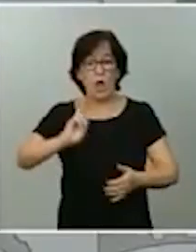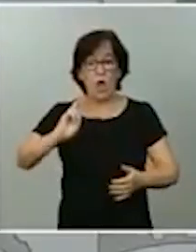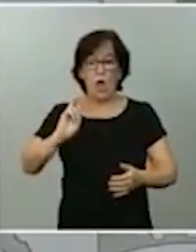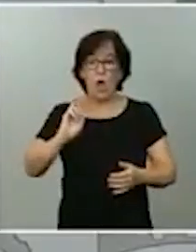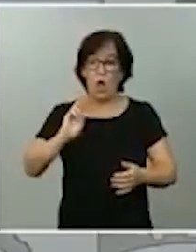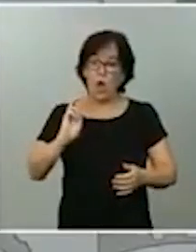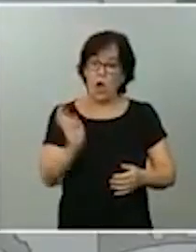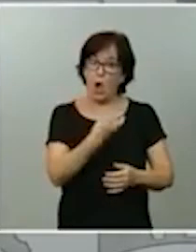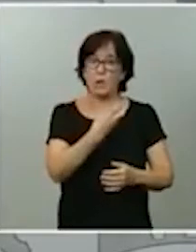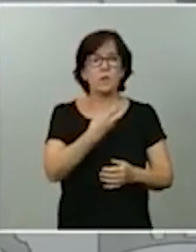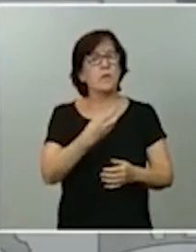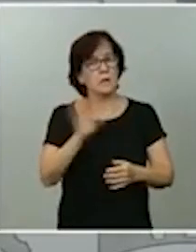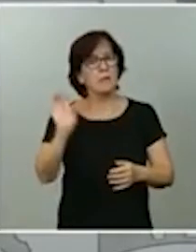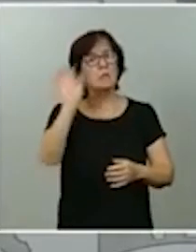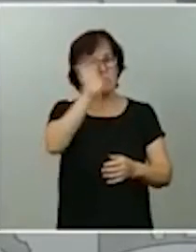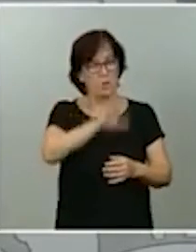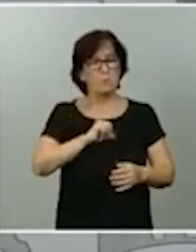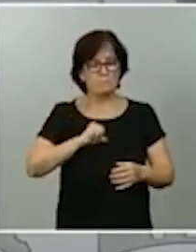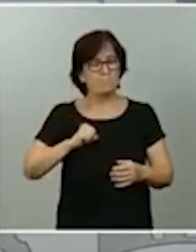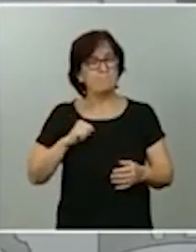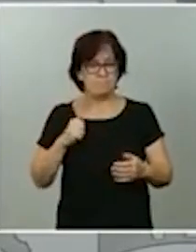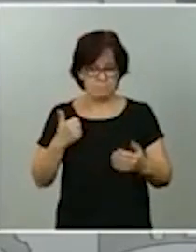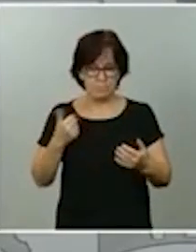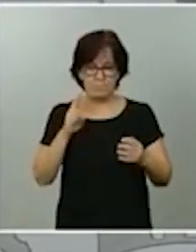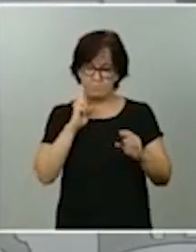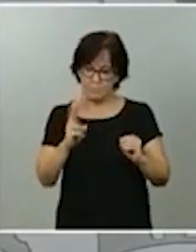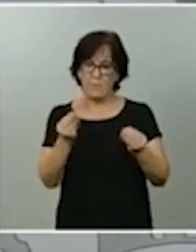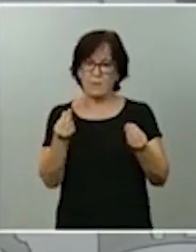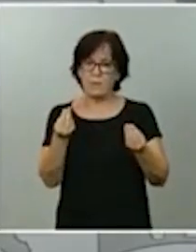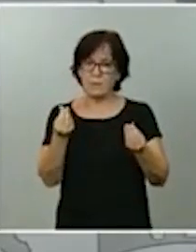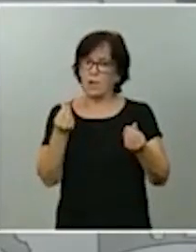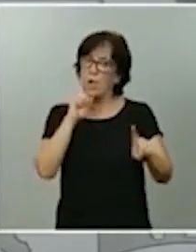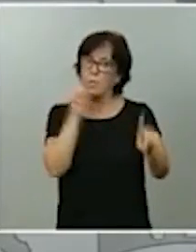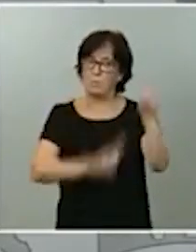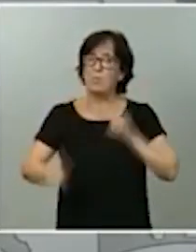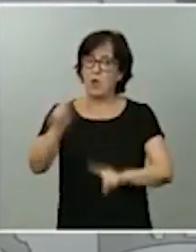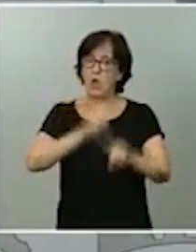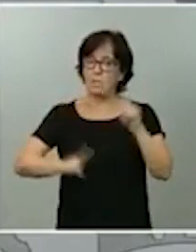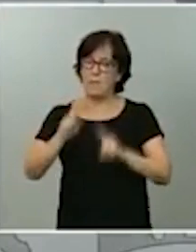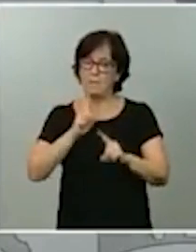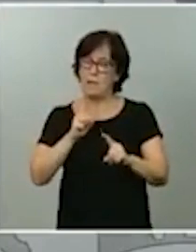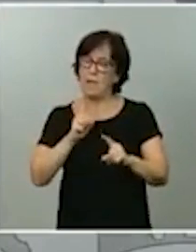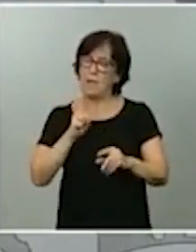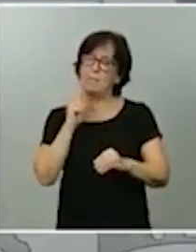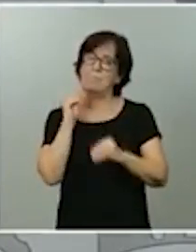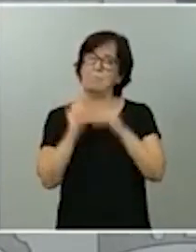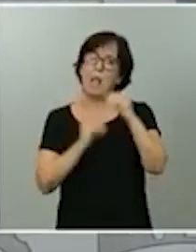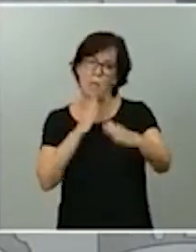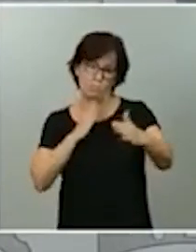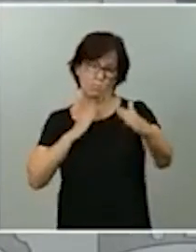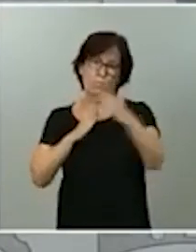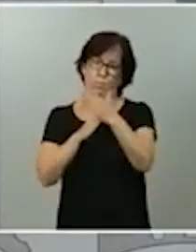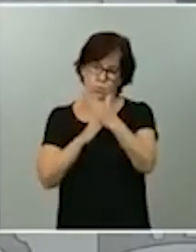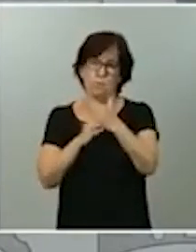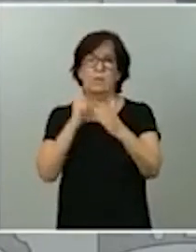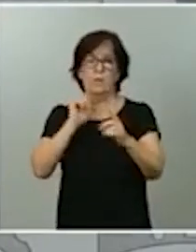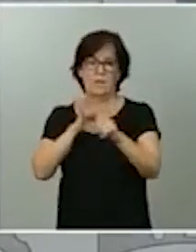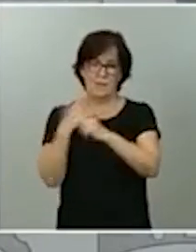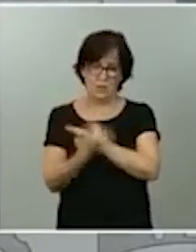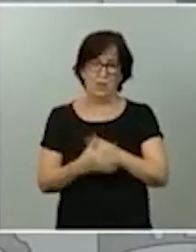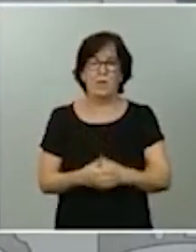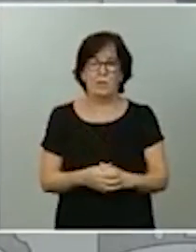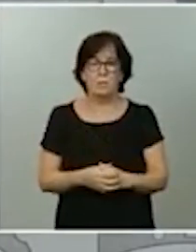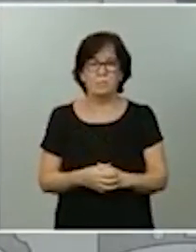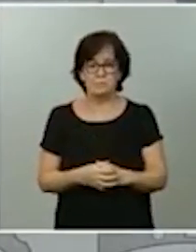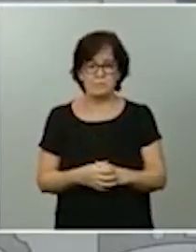teniendo problemas para hacer frente a la situación. Por tanto, la